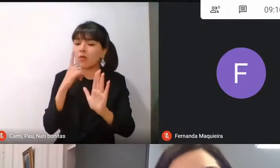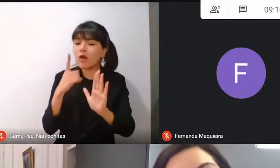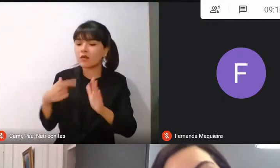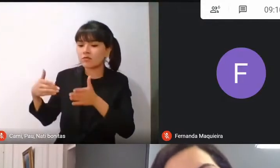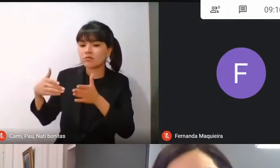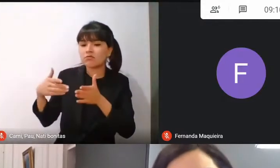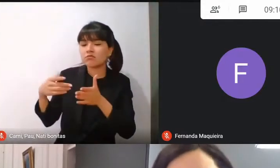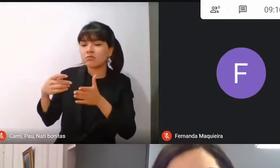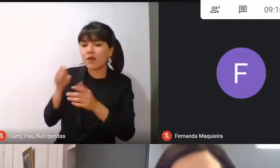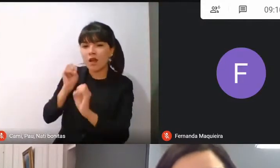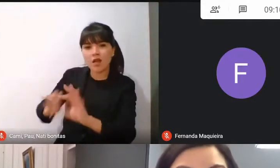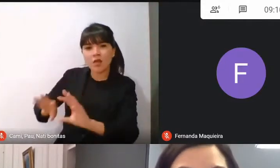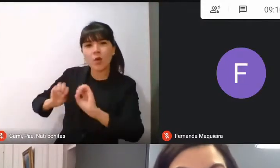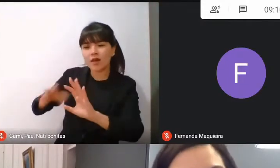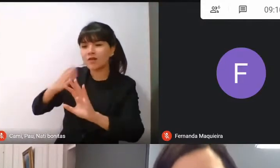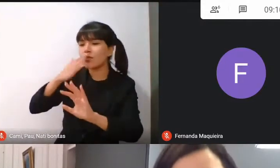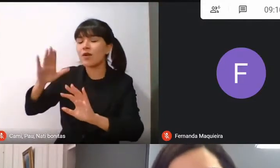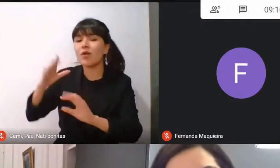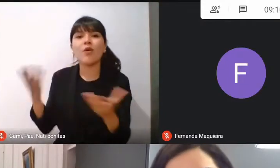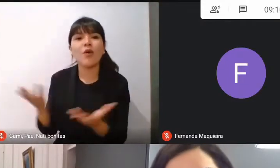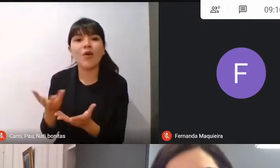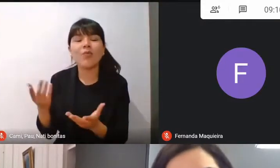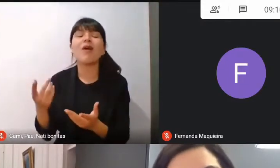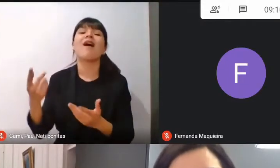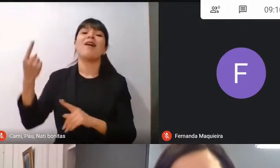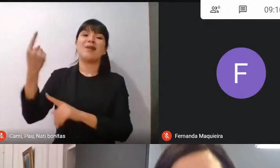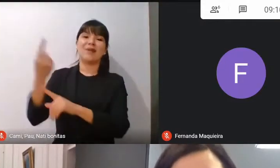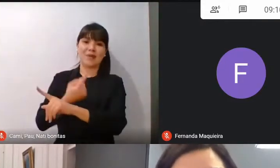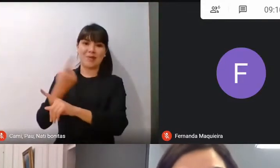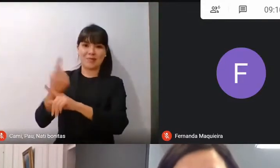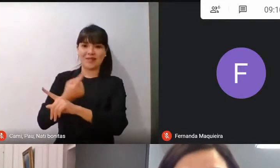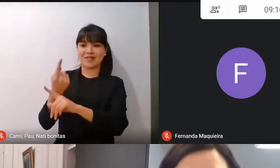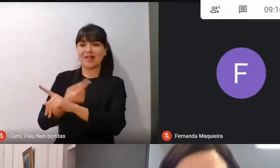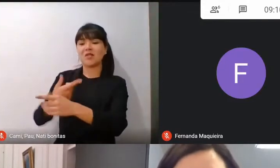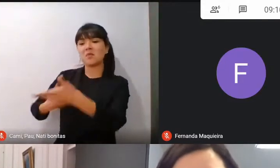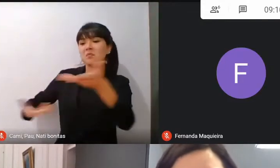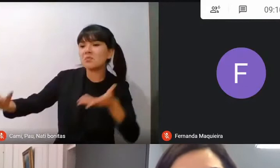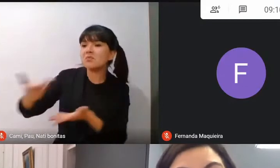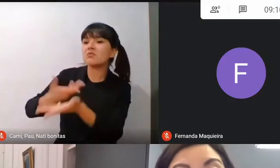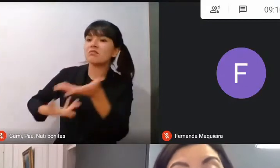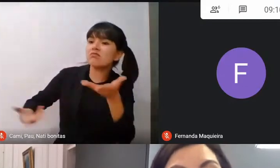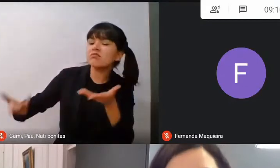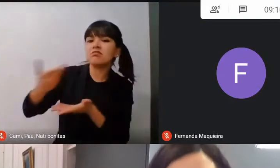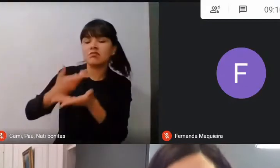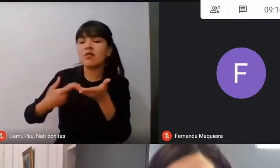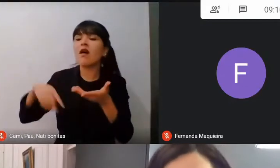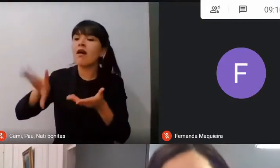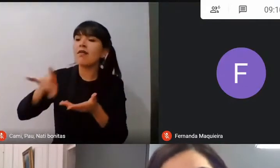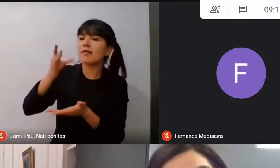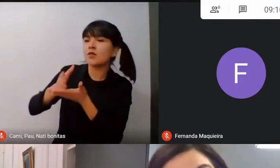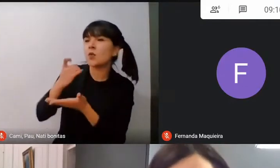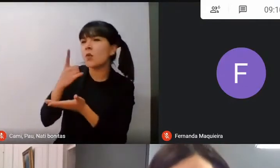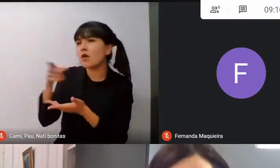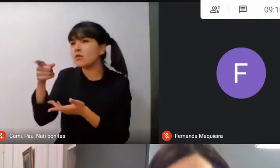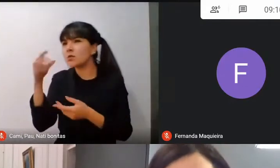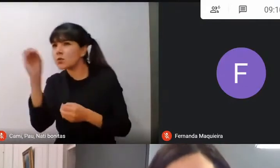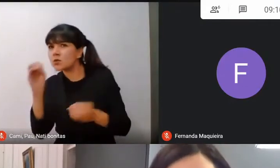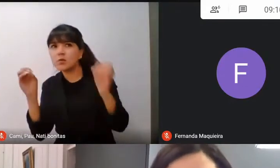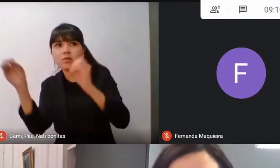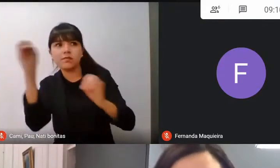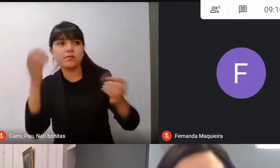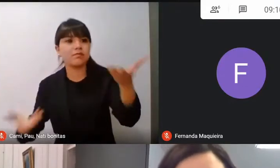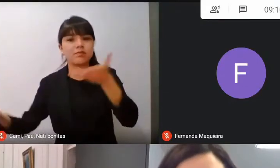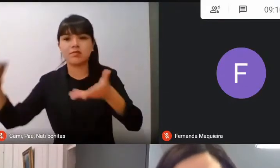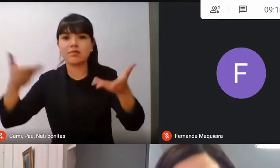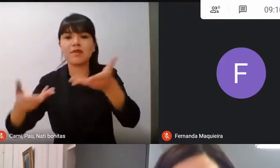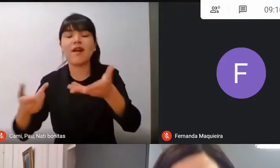es con el diálogo, es sentados en una mesa tomando decisiones y solucionando como comunidad lo que nos pasa. Así que